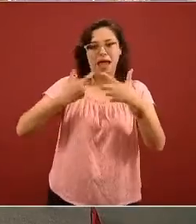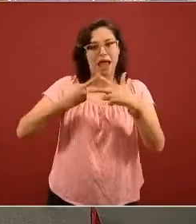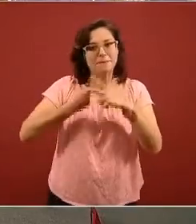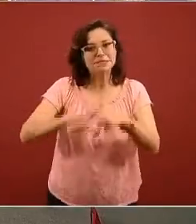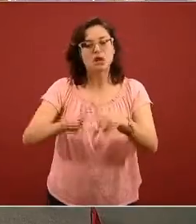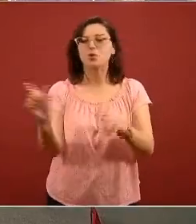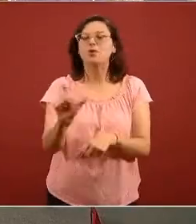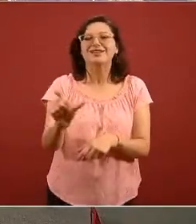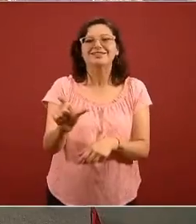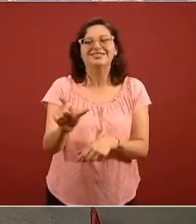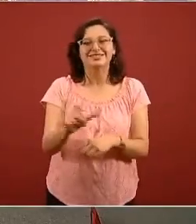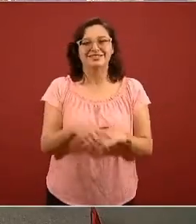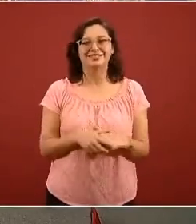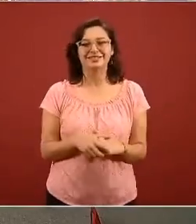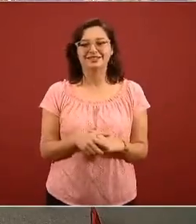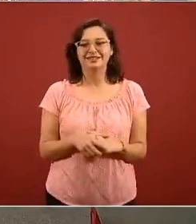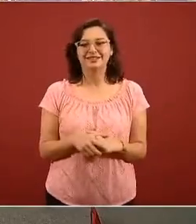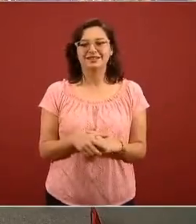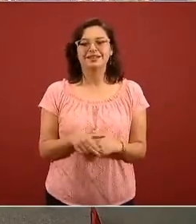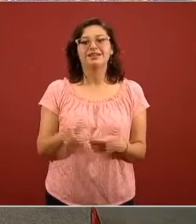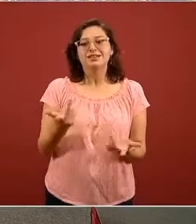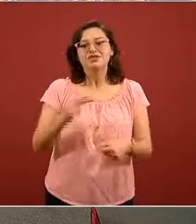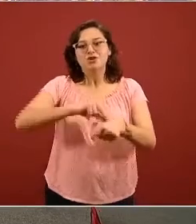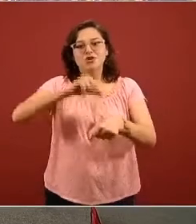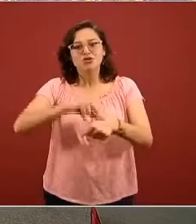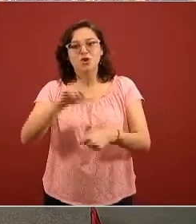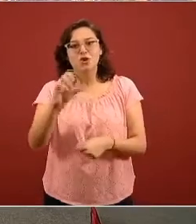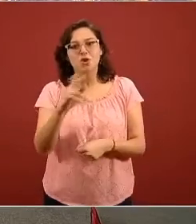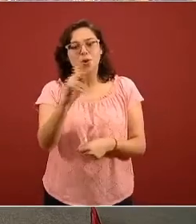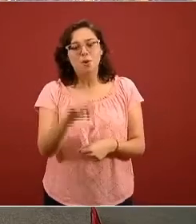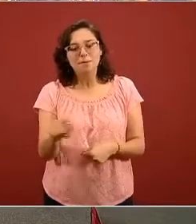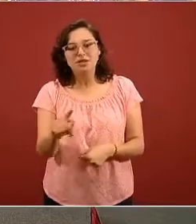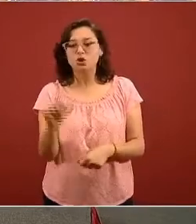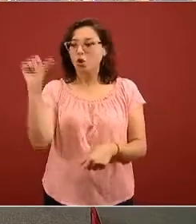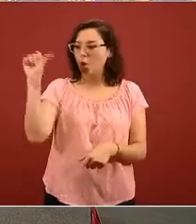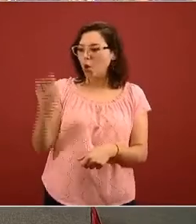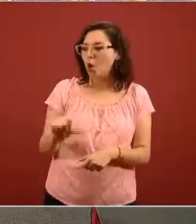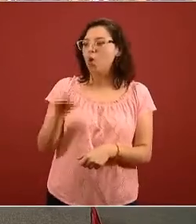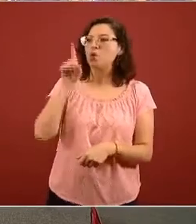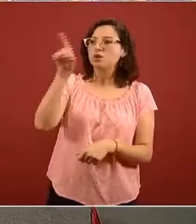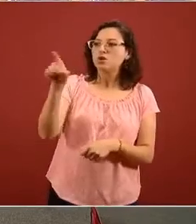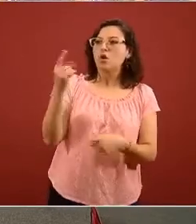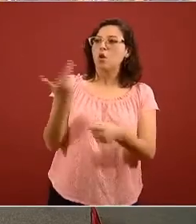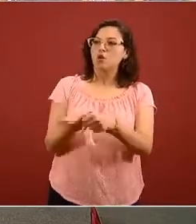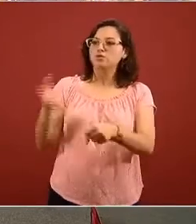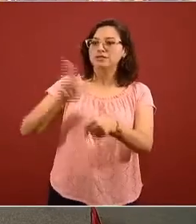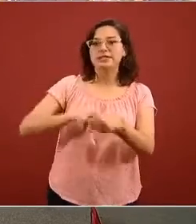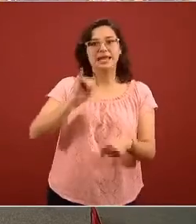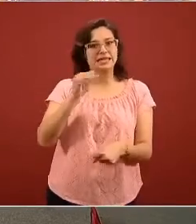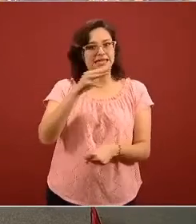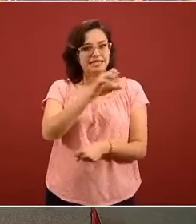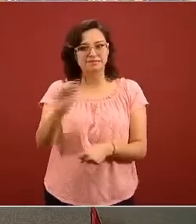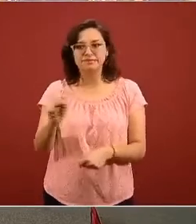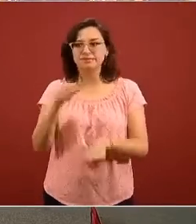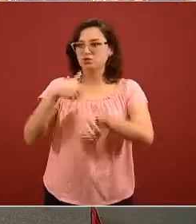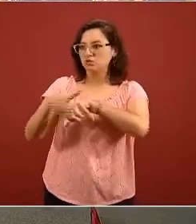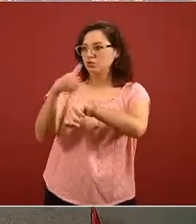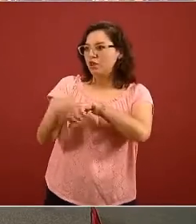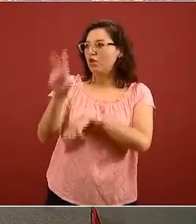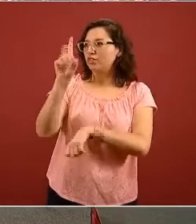perdón para el doctor López-Gatell hoy recabamos testimonios en uno de los hospitales del IMSS el número 30